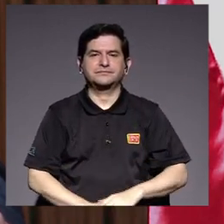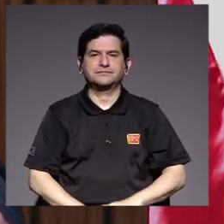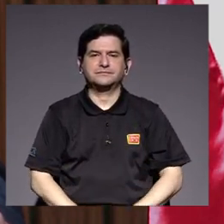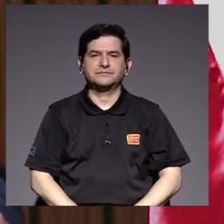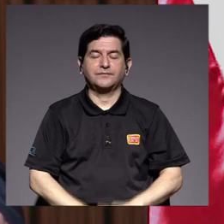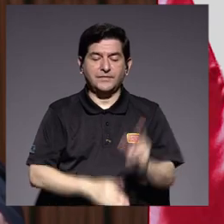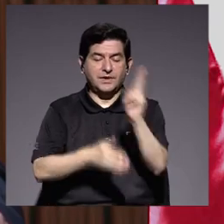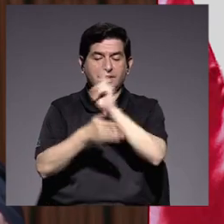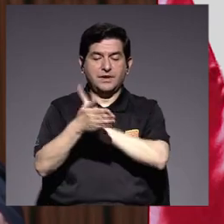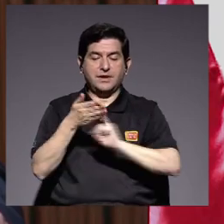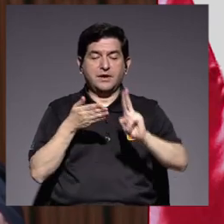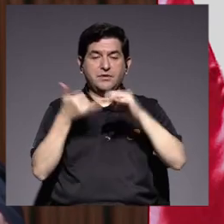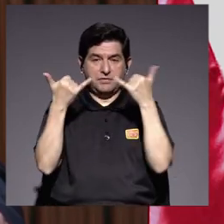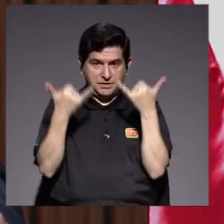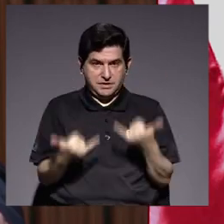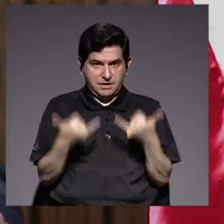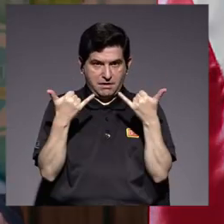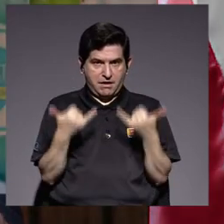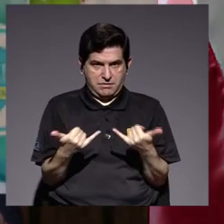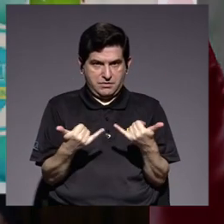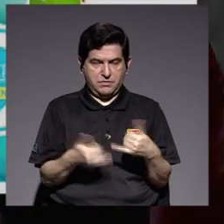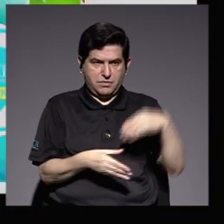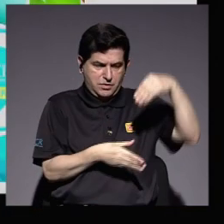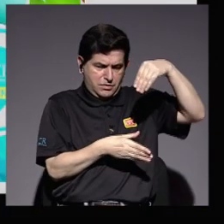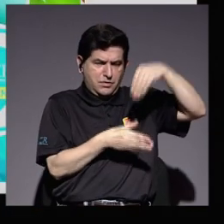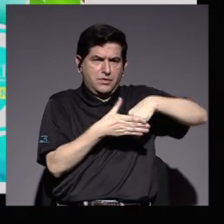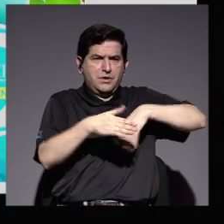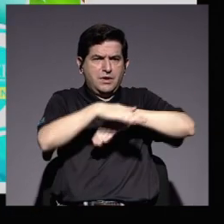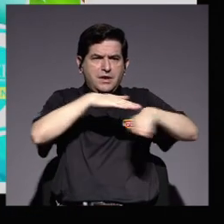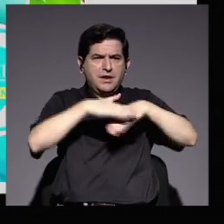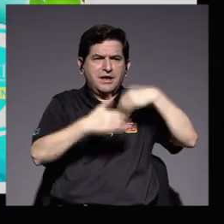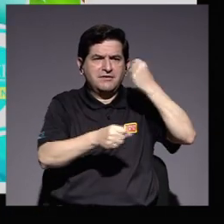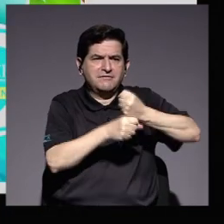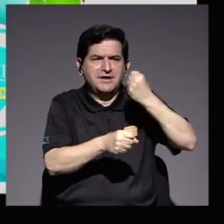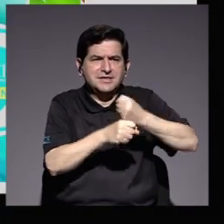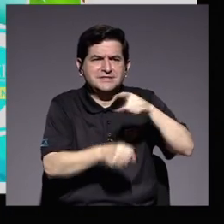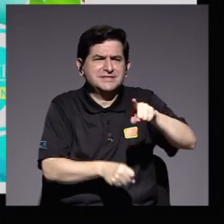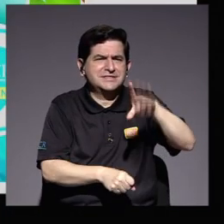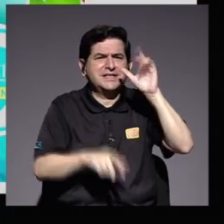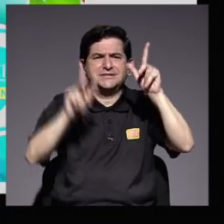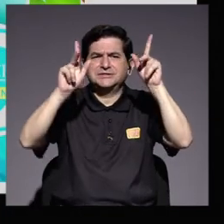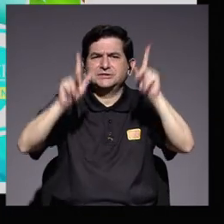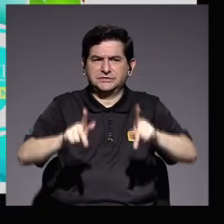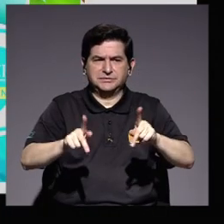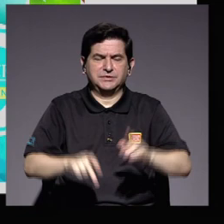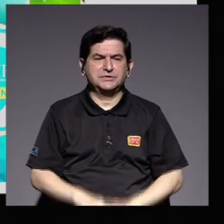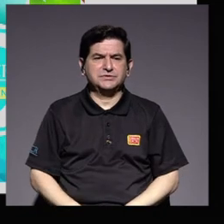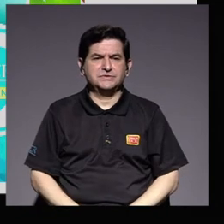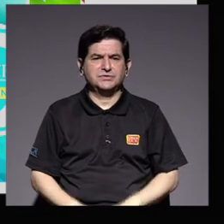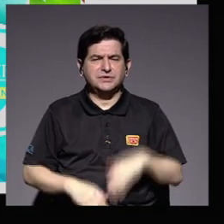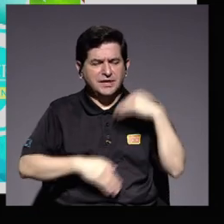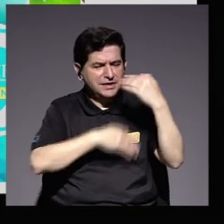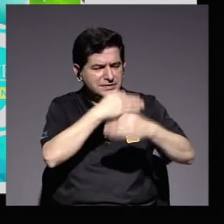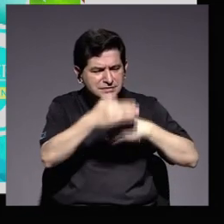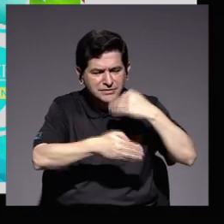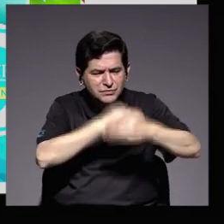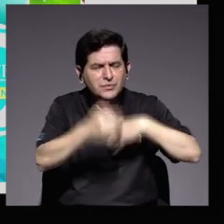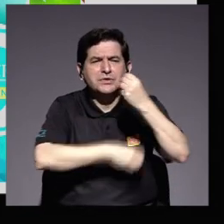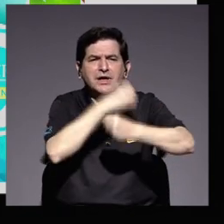La universidad que somos hoy en día está constituida sobre la base del esfuerzo de cientos de personas a lo largo de los años.